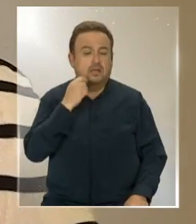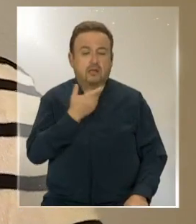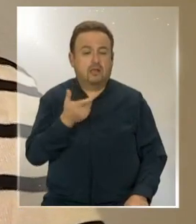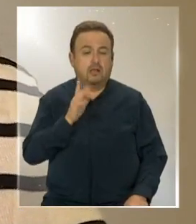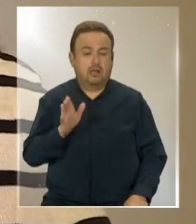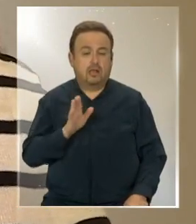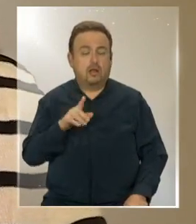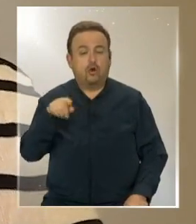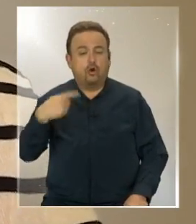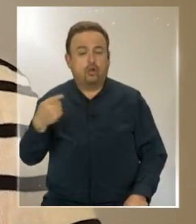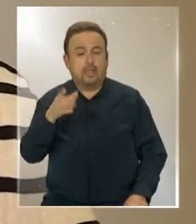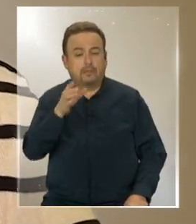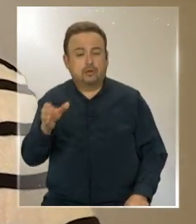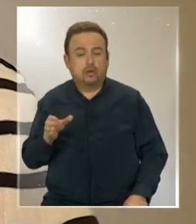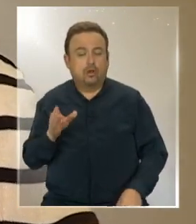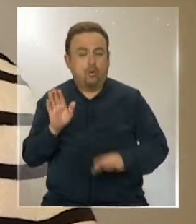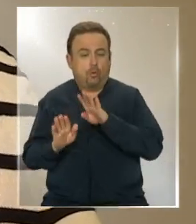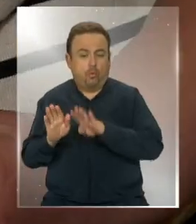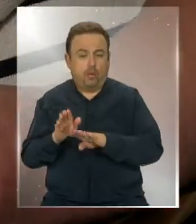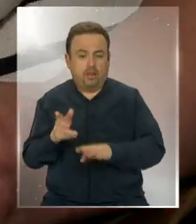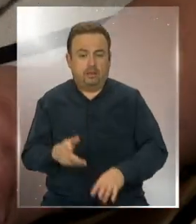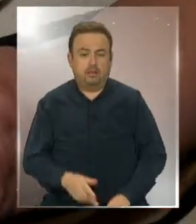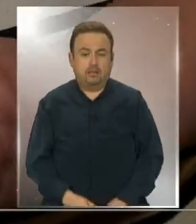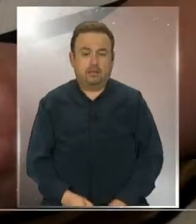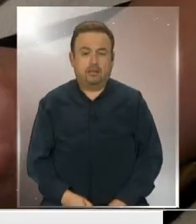totalmente dependiente de terceras personas.